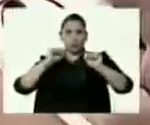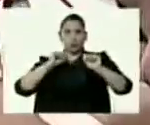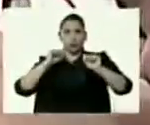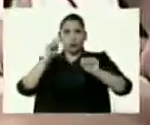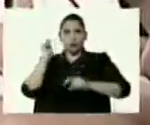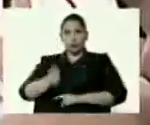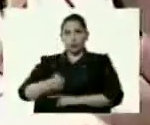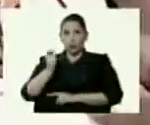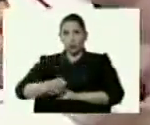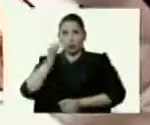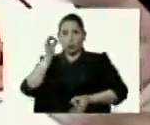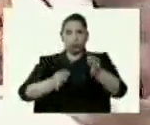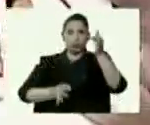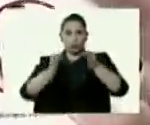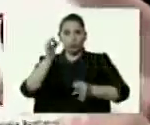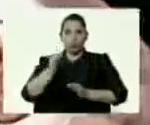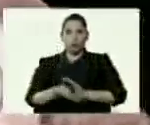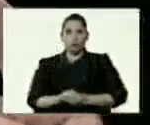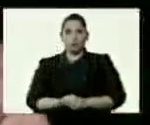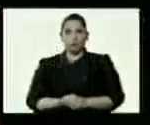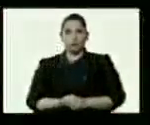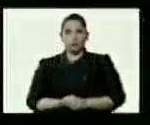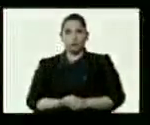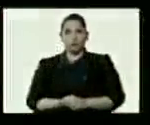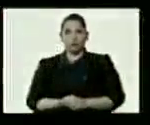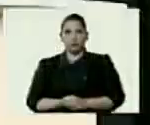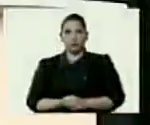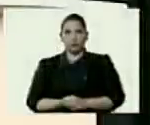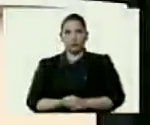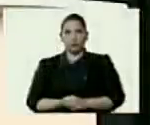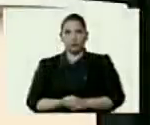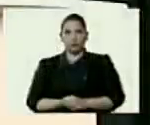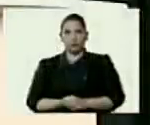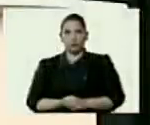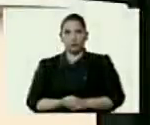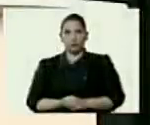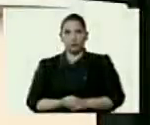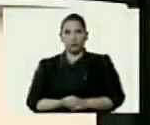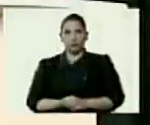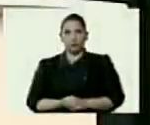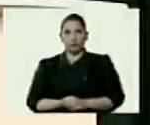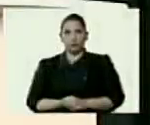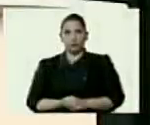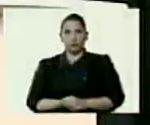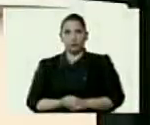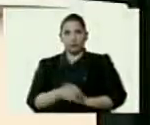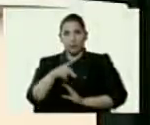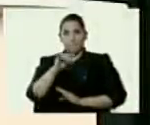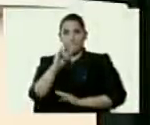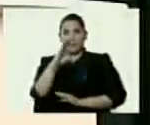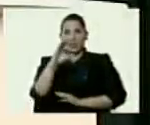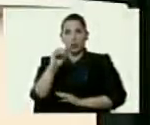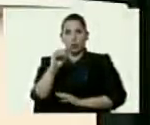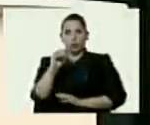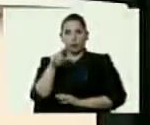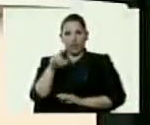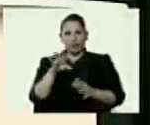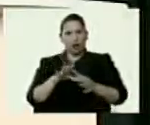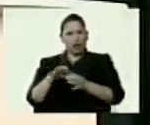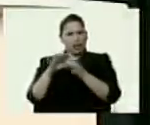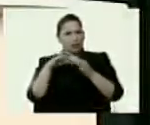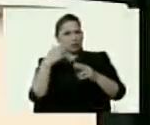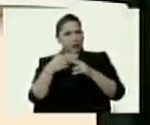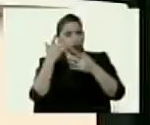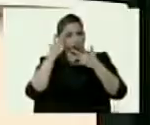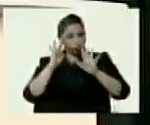de Justicia, Rey de Ruso Pico, Rey de Ruso alias Pico. Alianza peligrosa, según